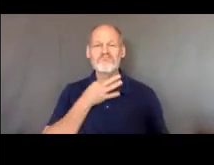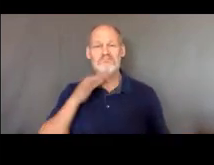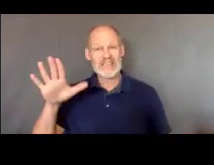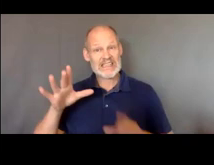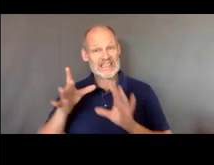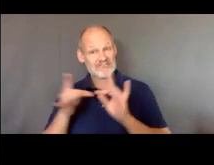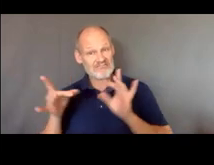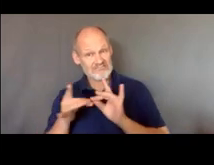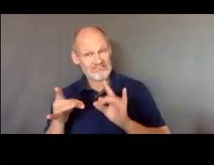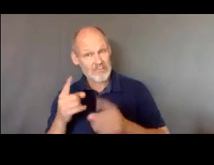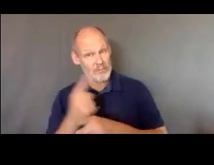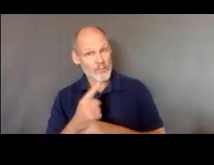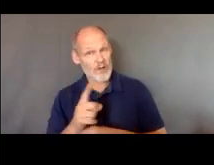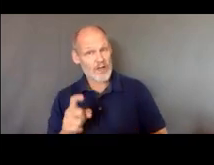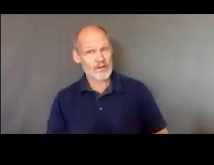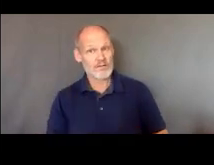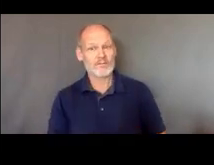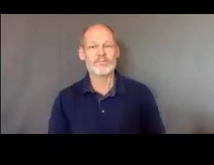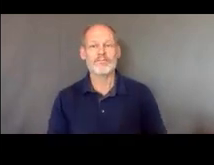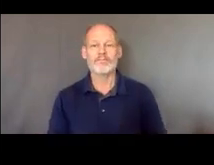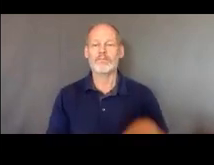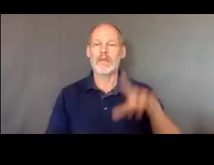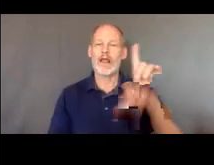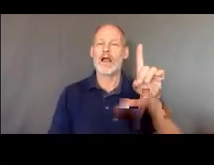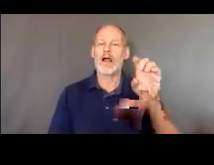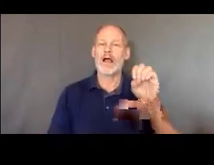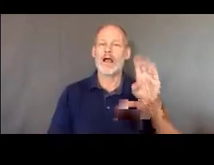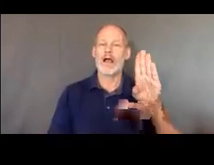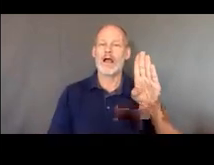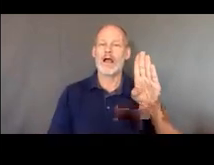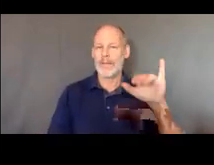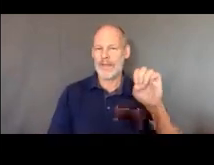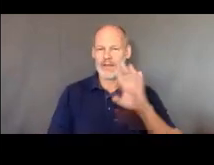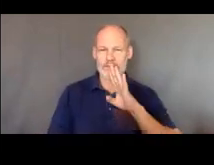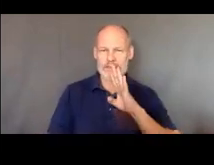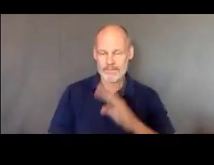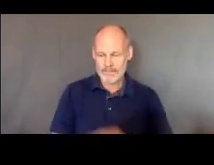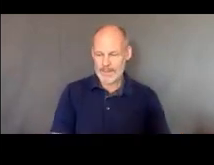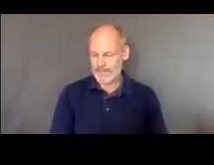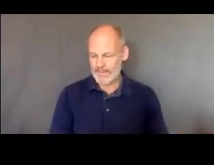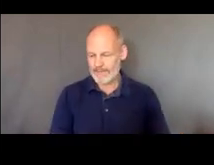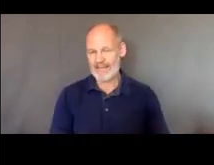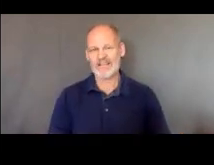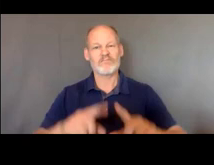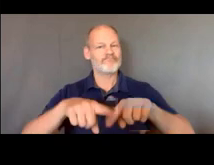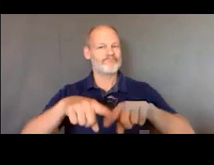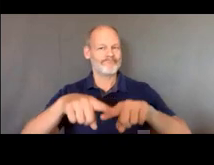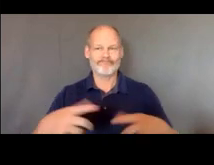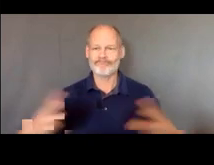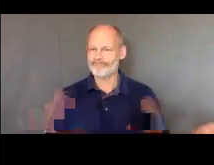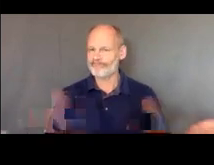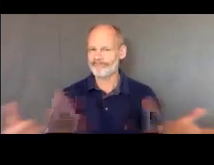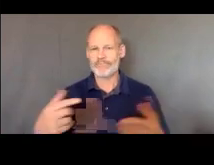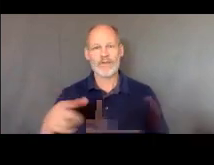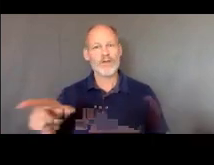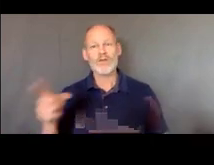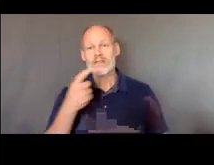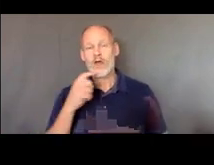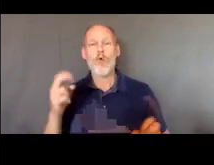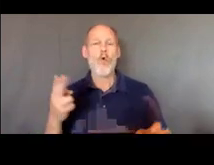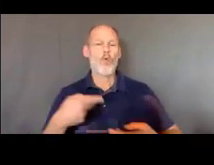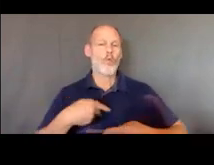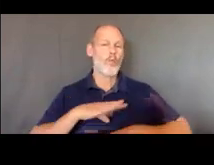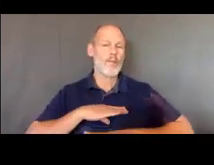¿soy débil? realmente depende de la manera en cómo se midió la meta